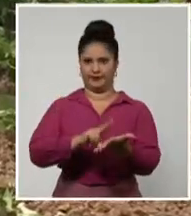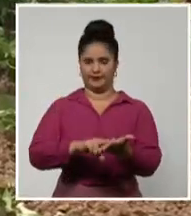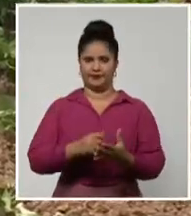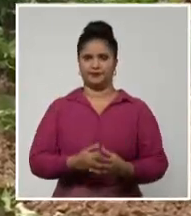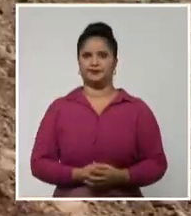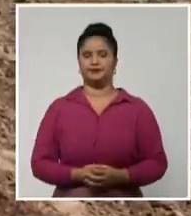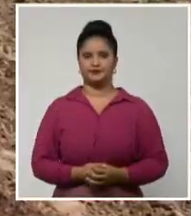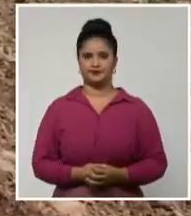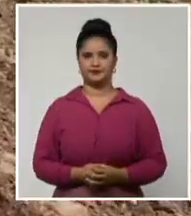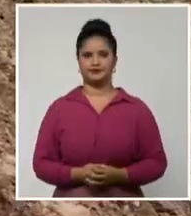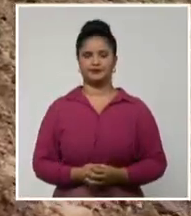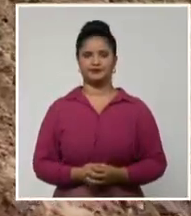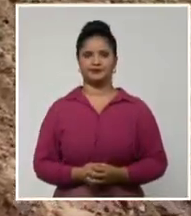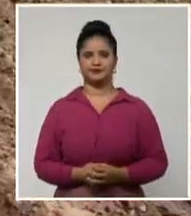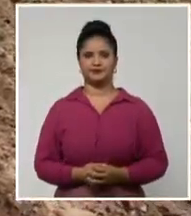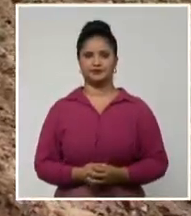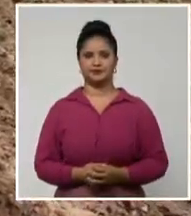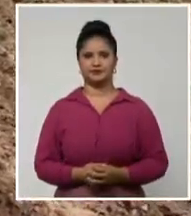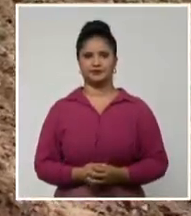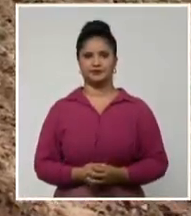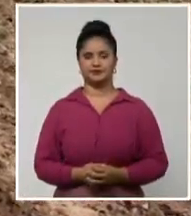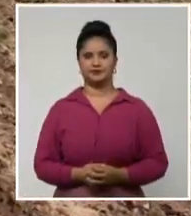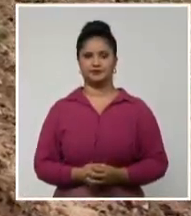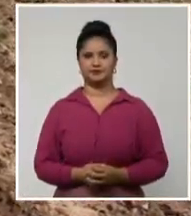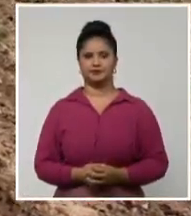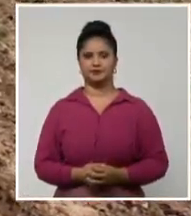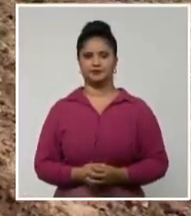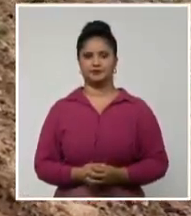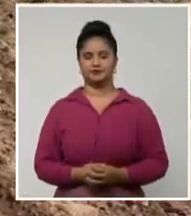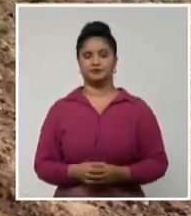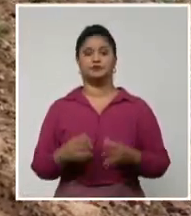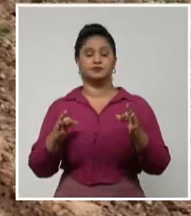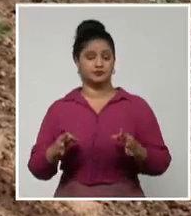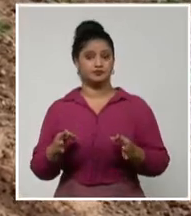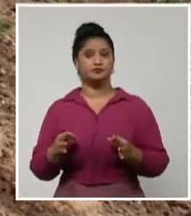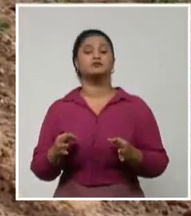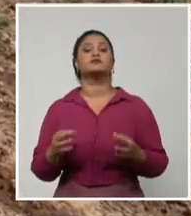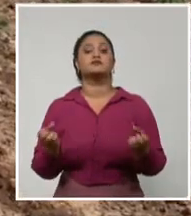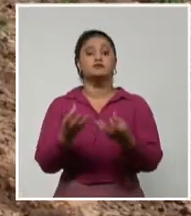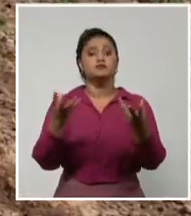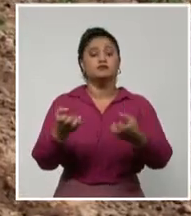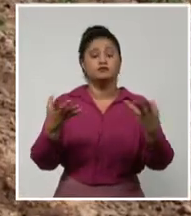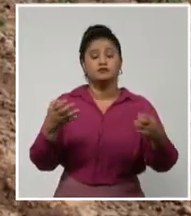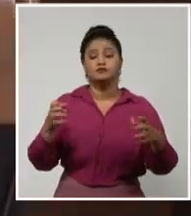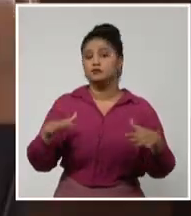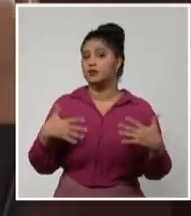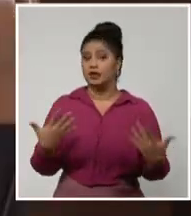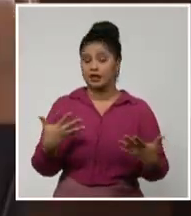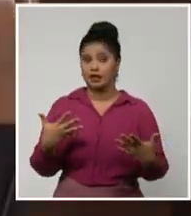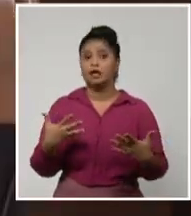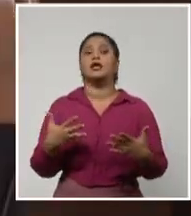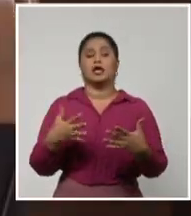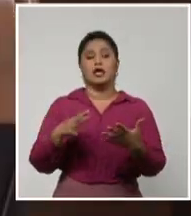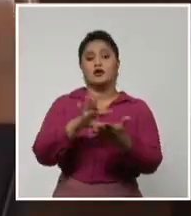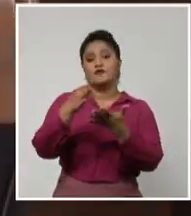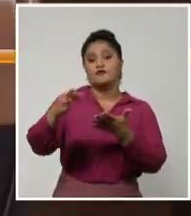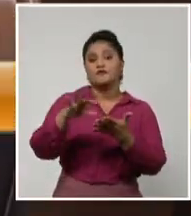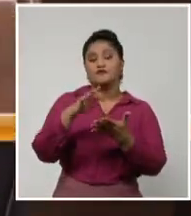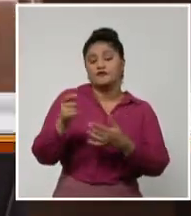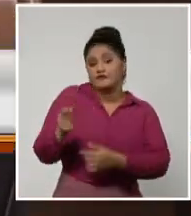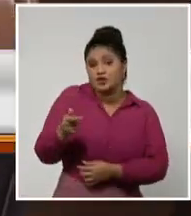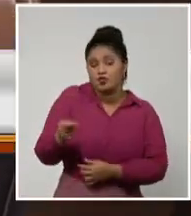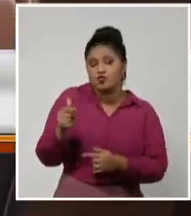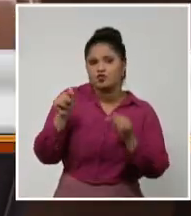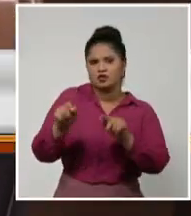A la producción de frijol, uno de los alimentos indispensables en la mesa del cubano, se dedicó al encuentro de esta semana. El frijol es un alimento